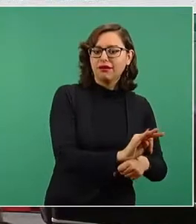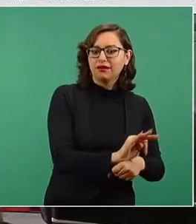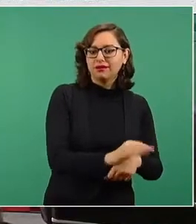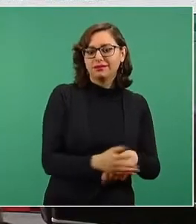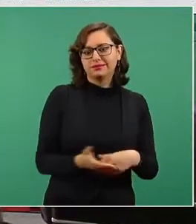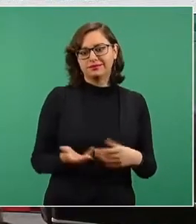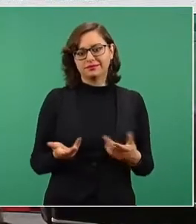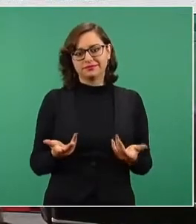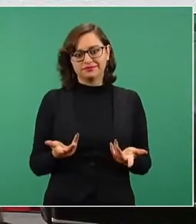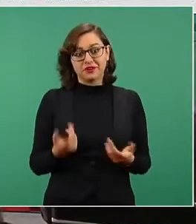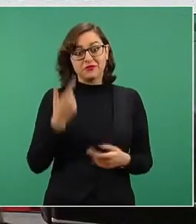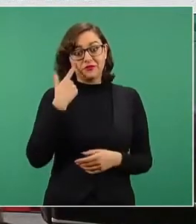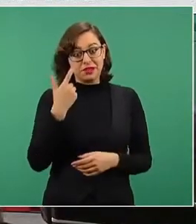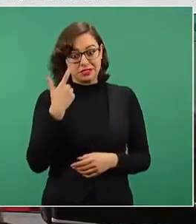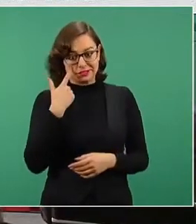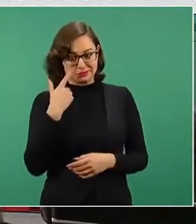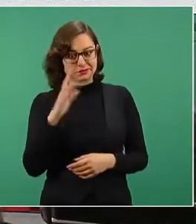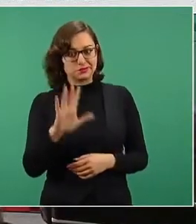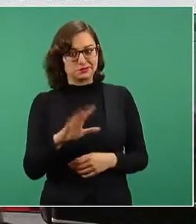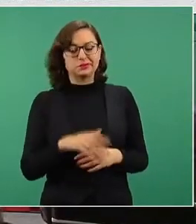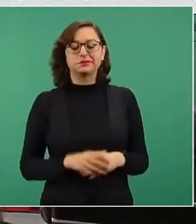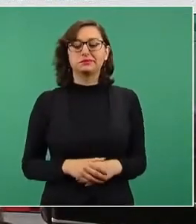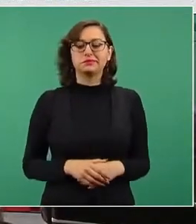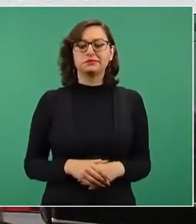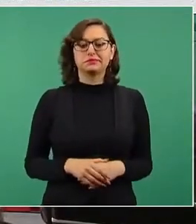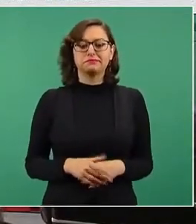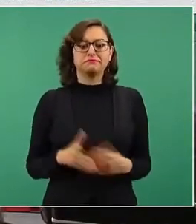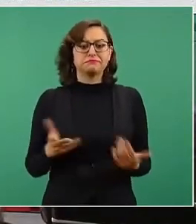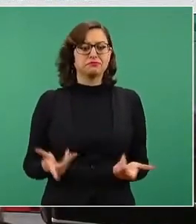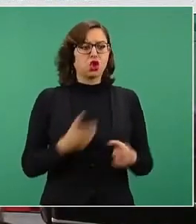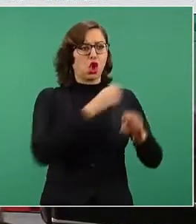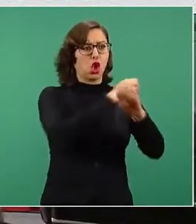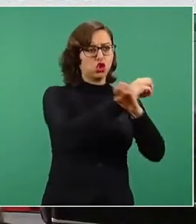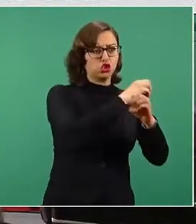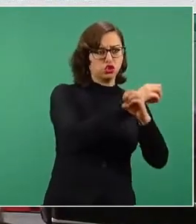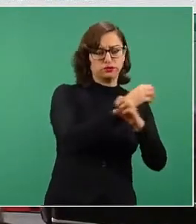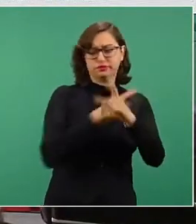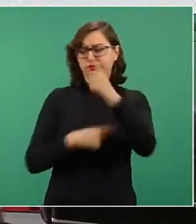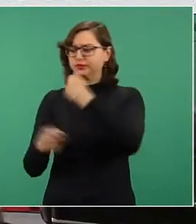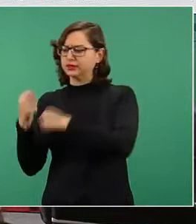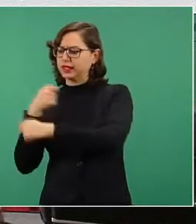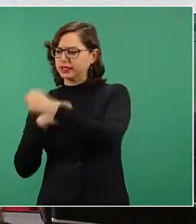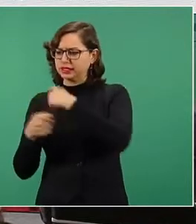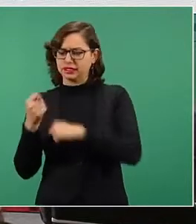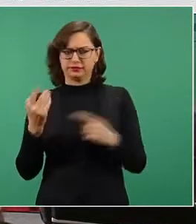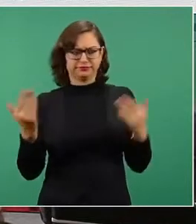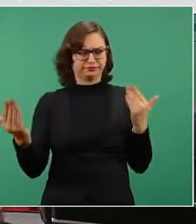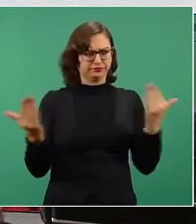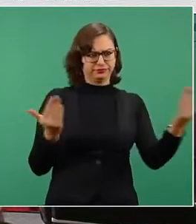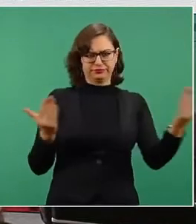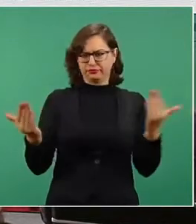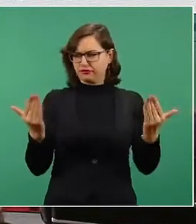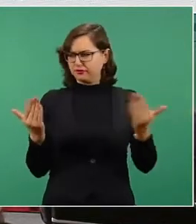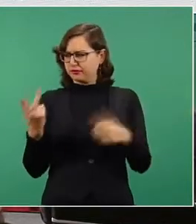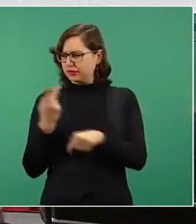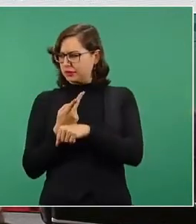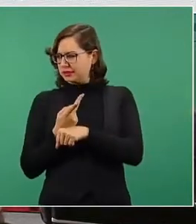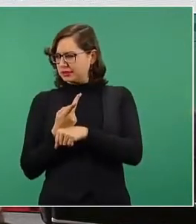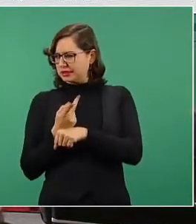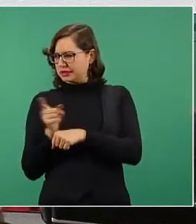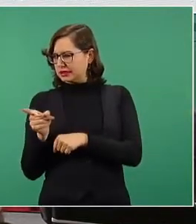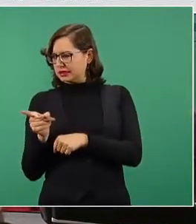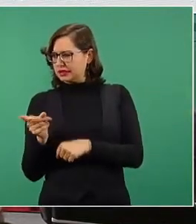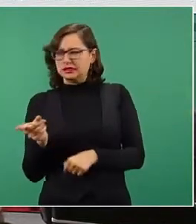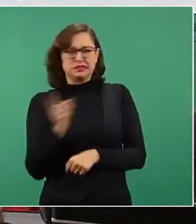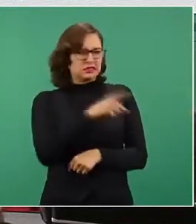fíjense ustedes, cuando van a un OXXO o cuando van a una tiendita y hay mucha gente luego lo que prefiere es ir a ese OXXO porque tienen todos